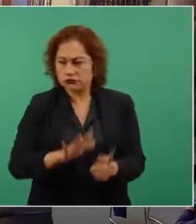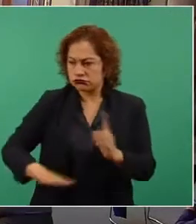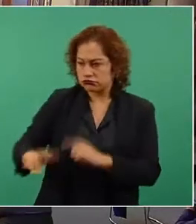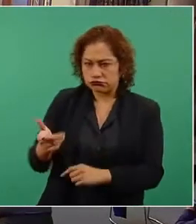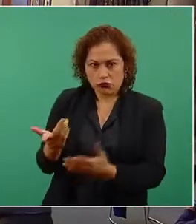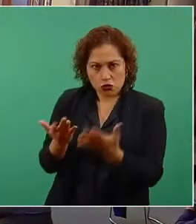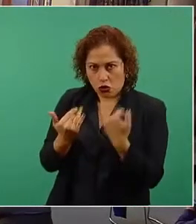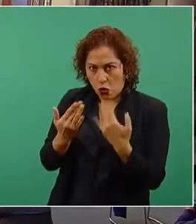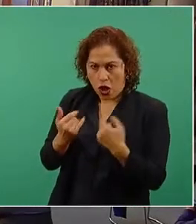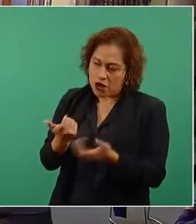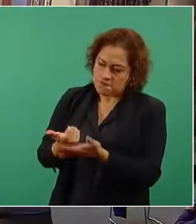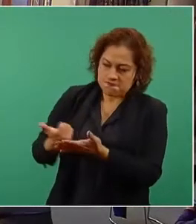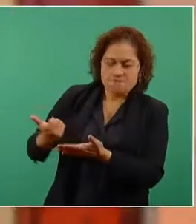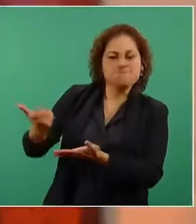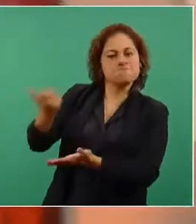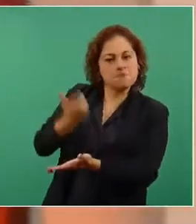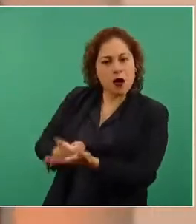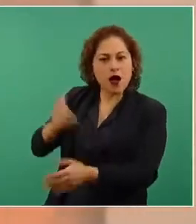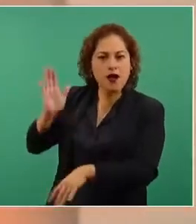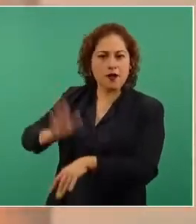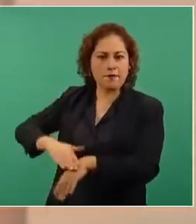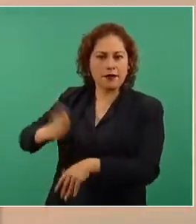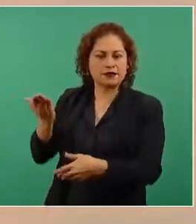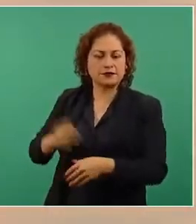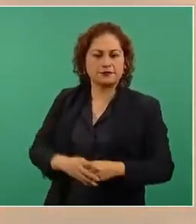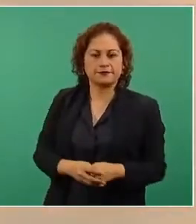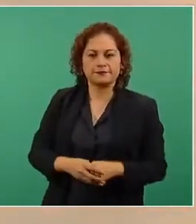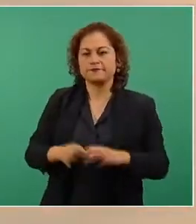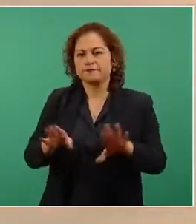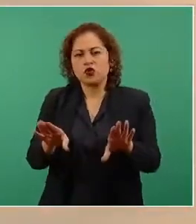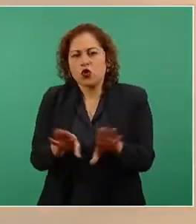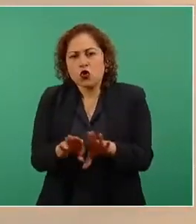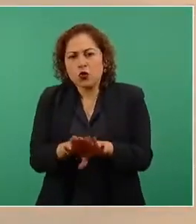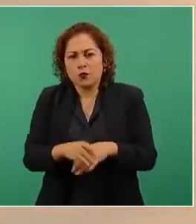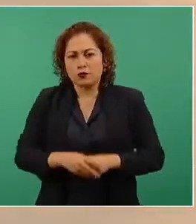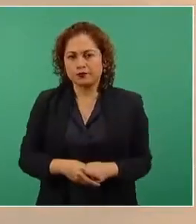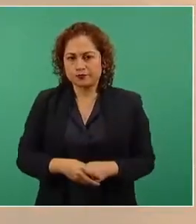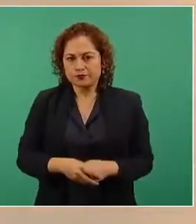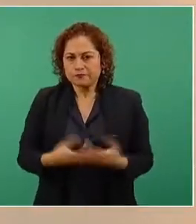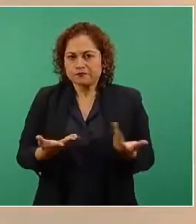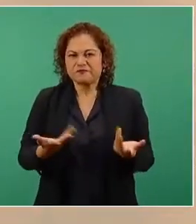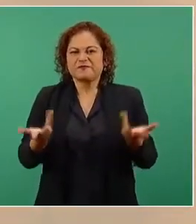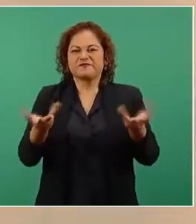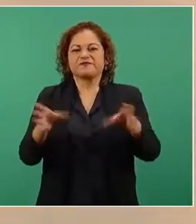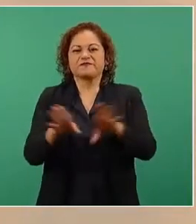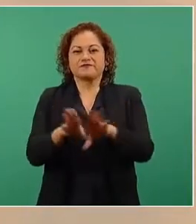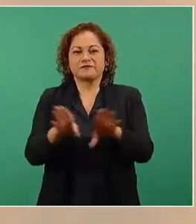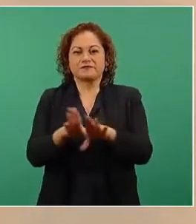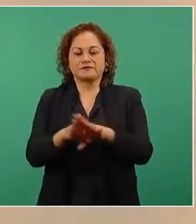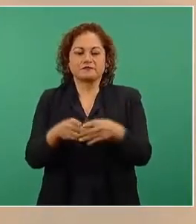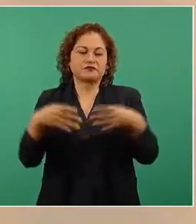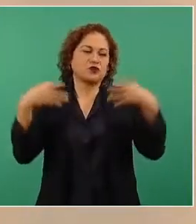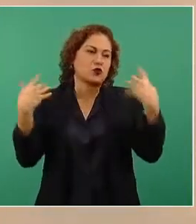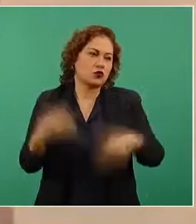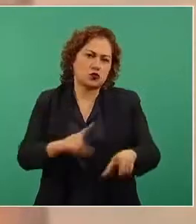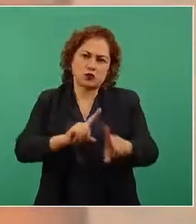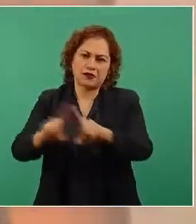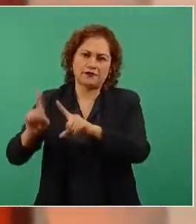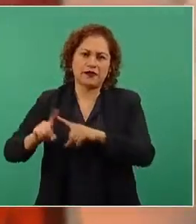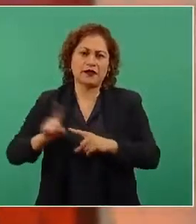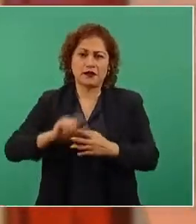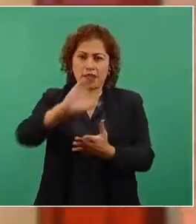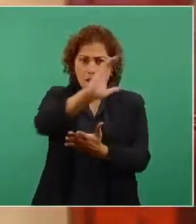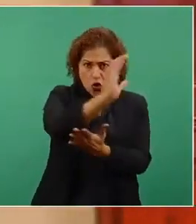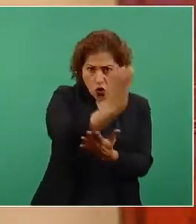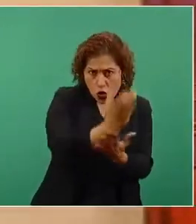mayores tarifas proporcionalmente. ¿De qué forma? Pues de muchos, o sea, hay contratos leoninos que